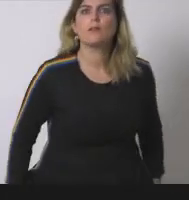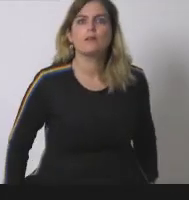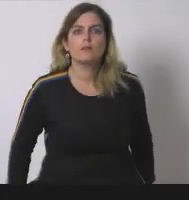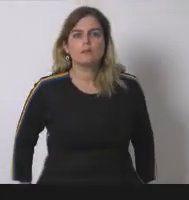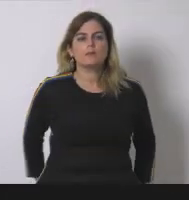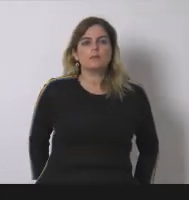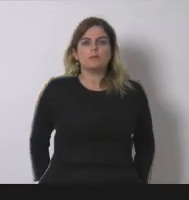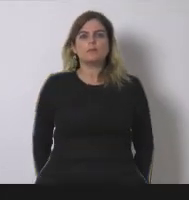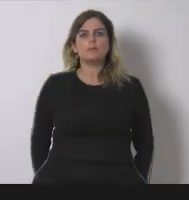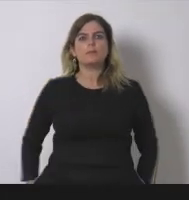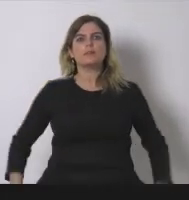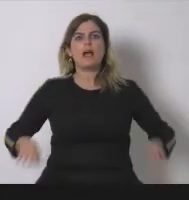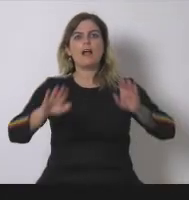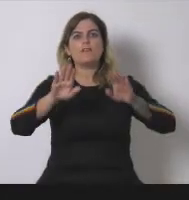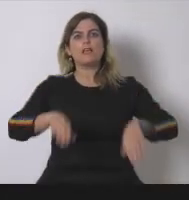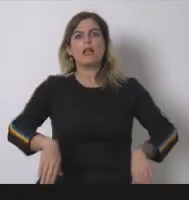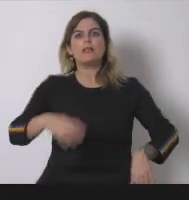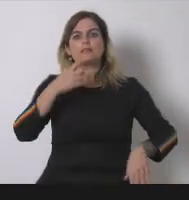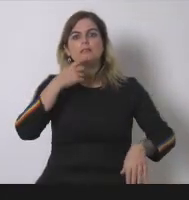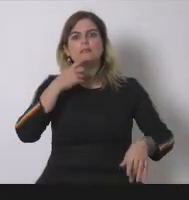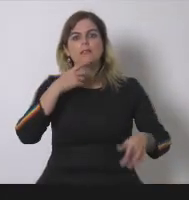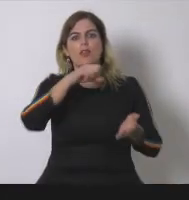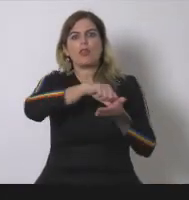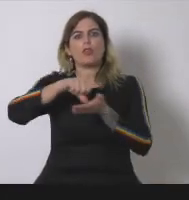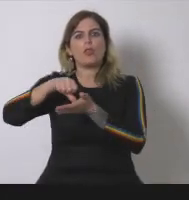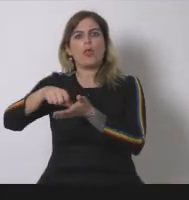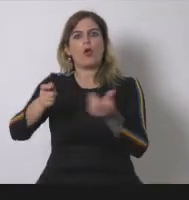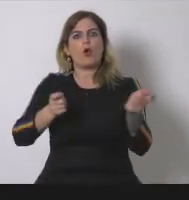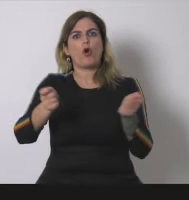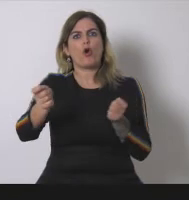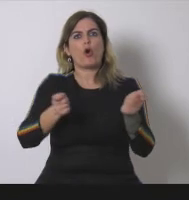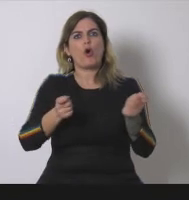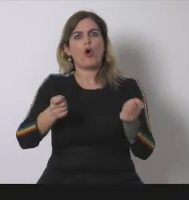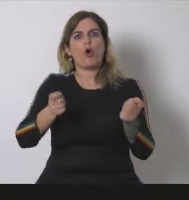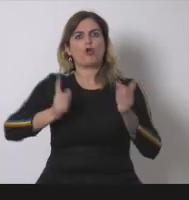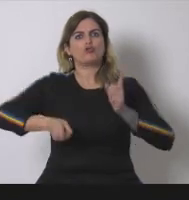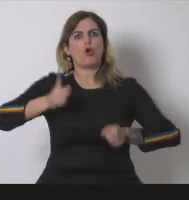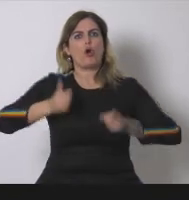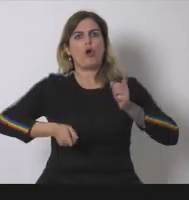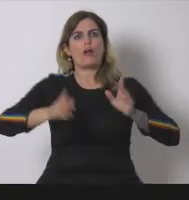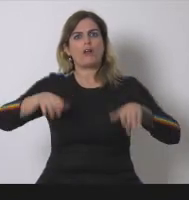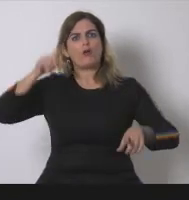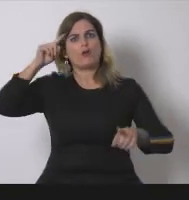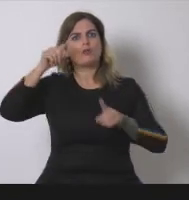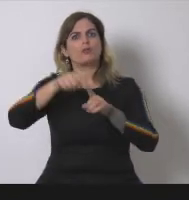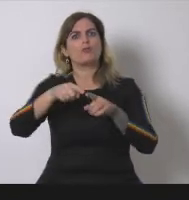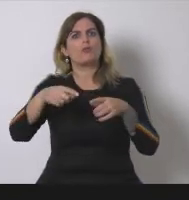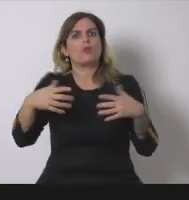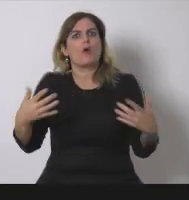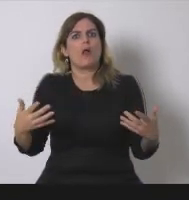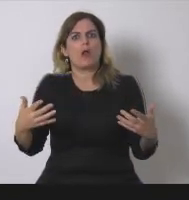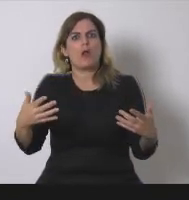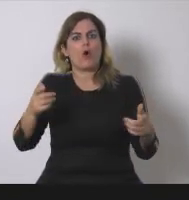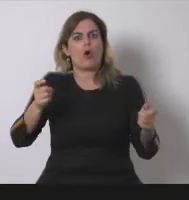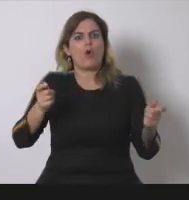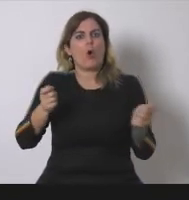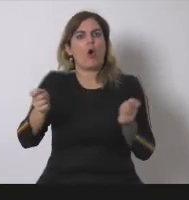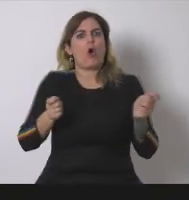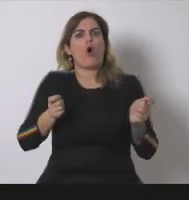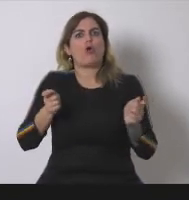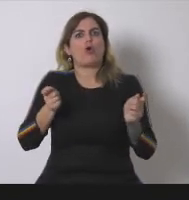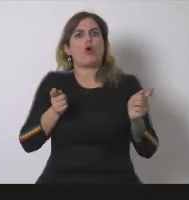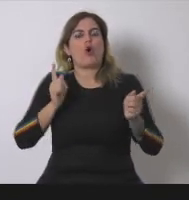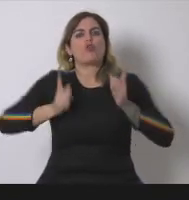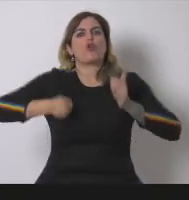este cambio a bien común con un control ciudadano para poder garantizar una respuesta democrática y colectiva a la